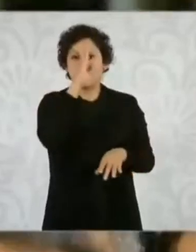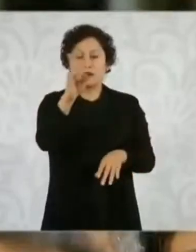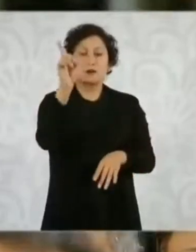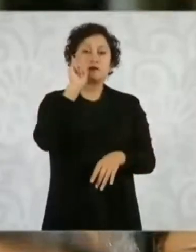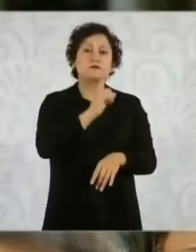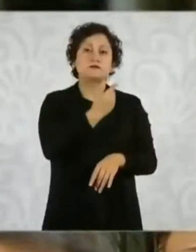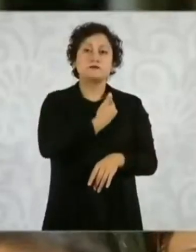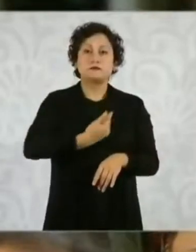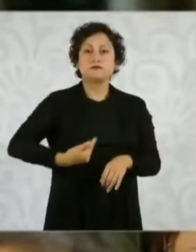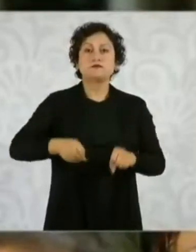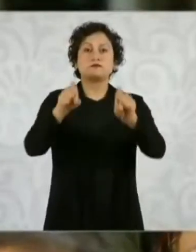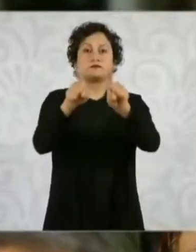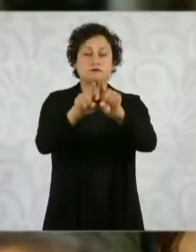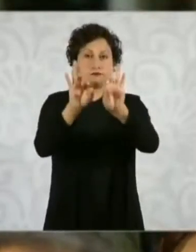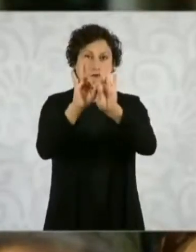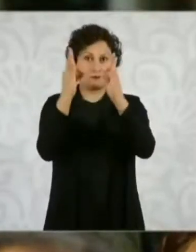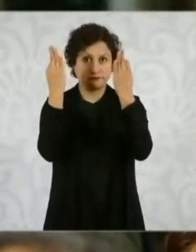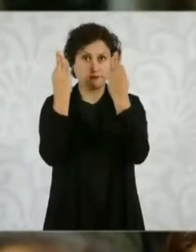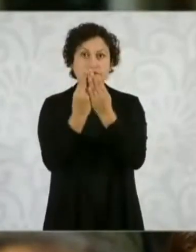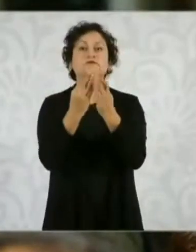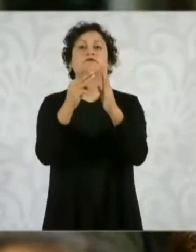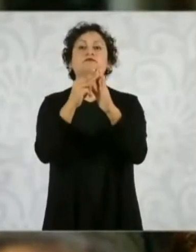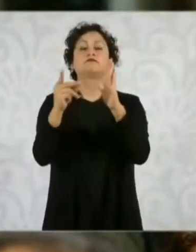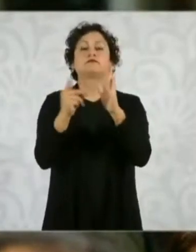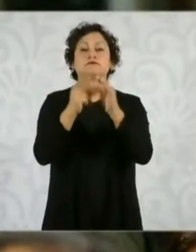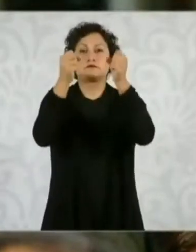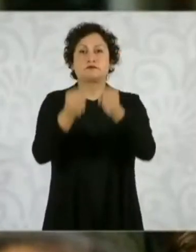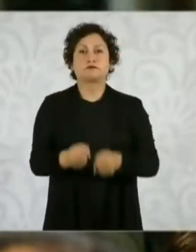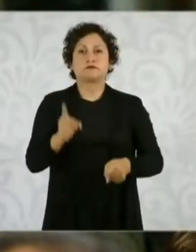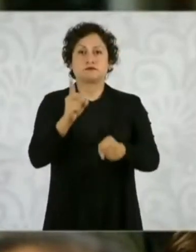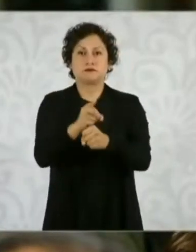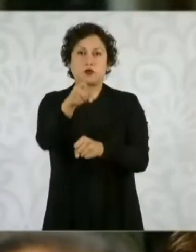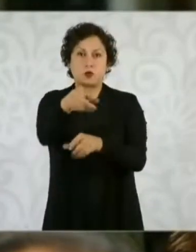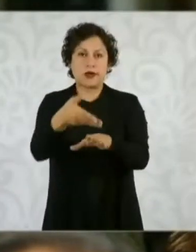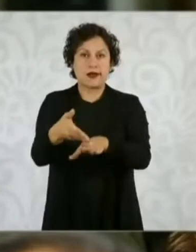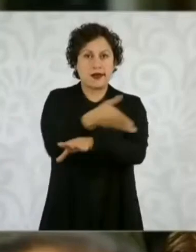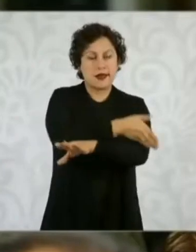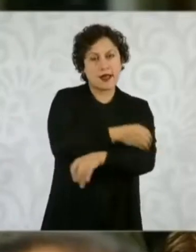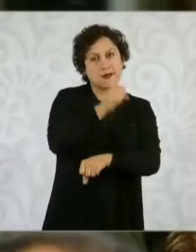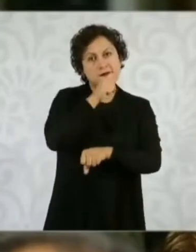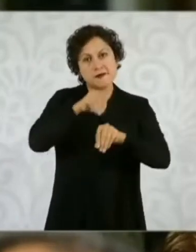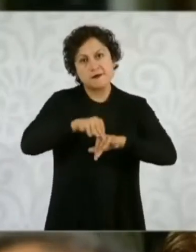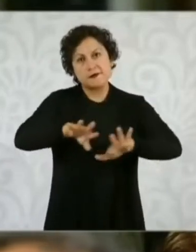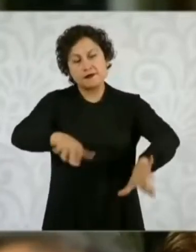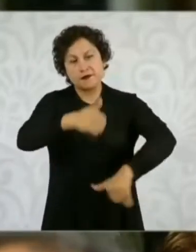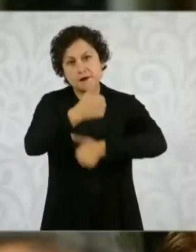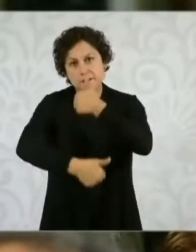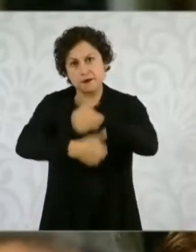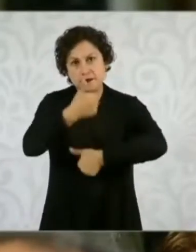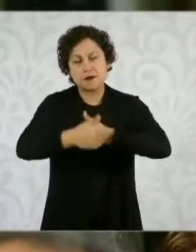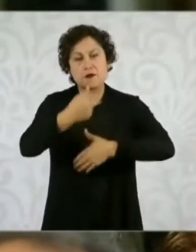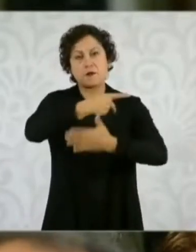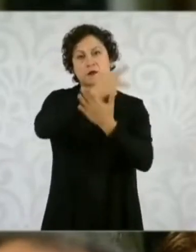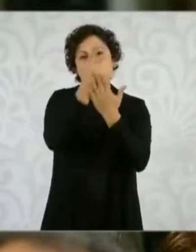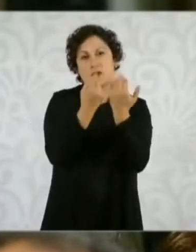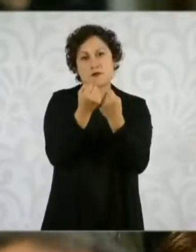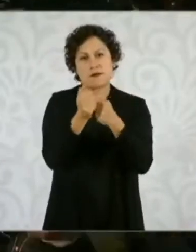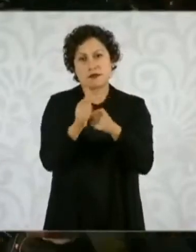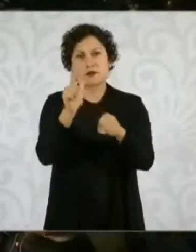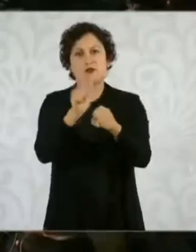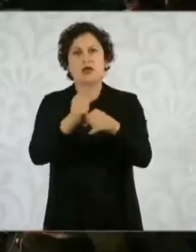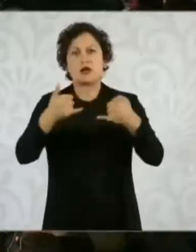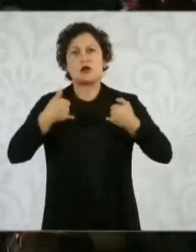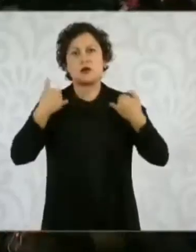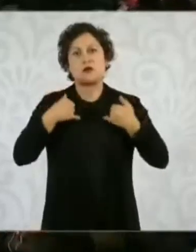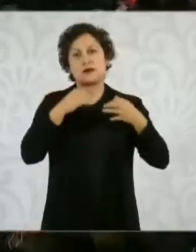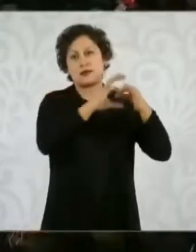Estrategia de seguridad, ya en la campaña planteaba un programa social, jóvenes uniendo la nación, etc. iniciaría el próximo